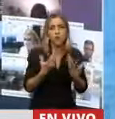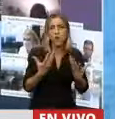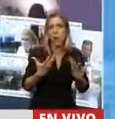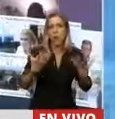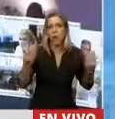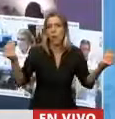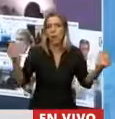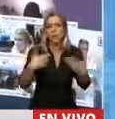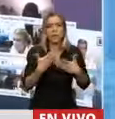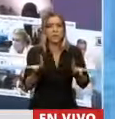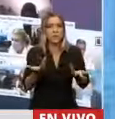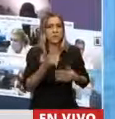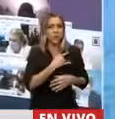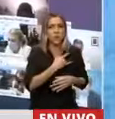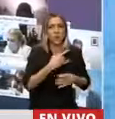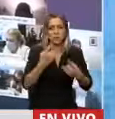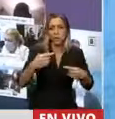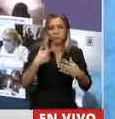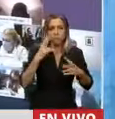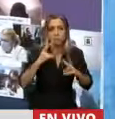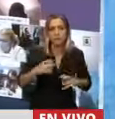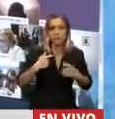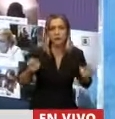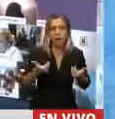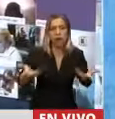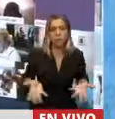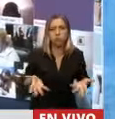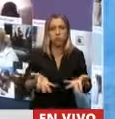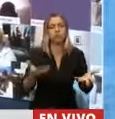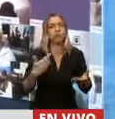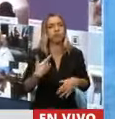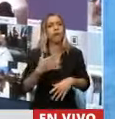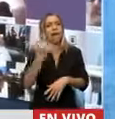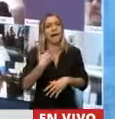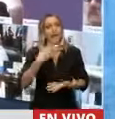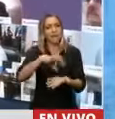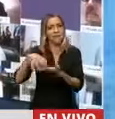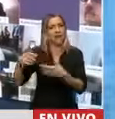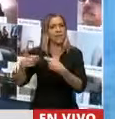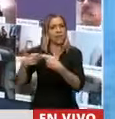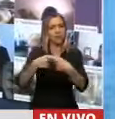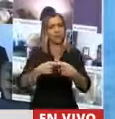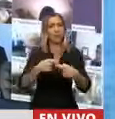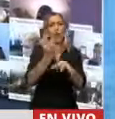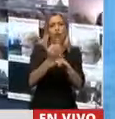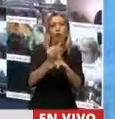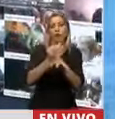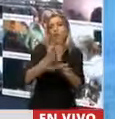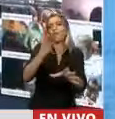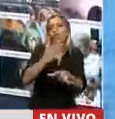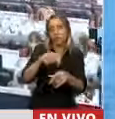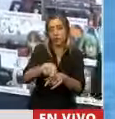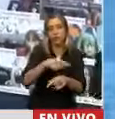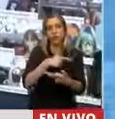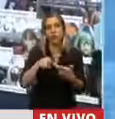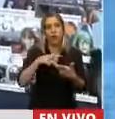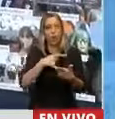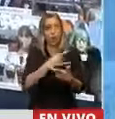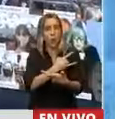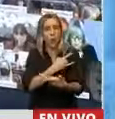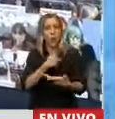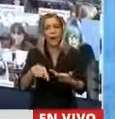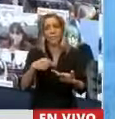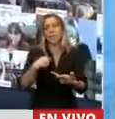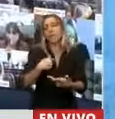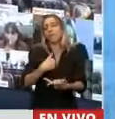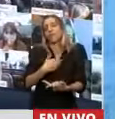CODEFO en San Luis, ASALFA, la Federación Argentina de Fonoaudiología, los colegios profesionales, las universidades, nombro